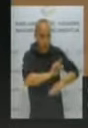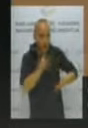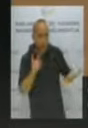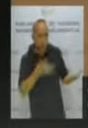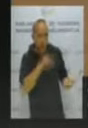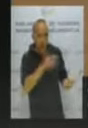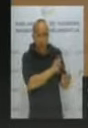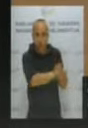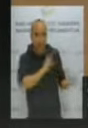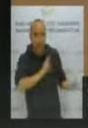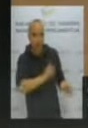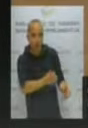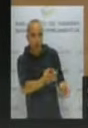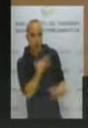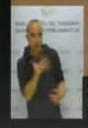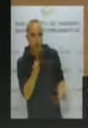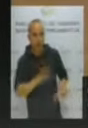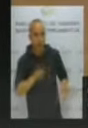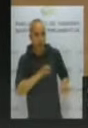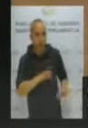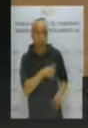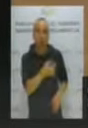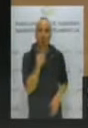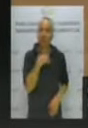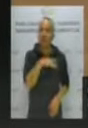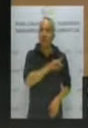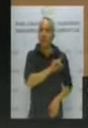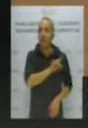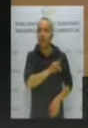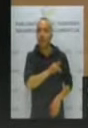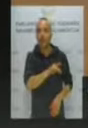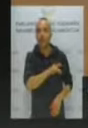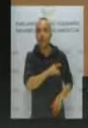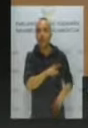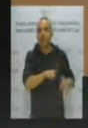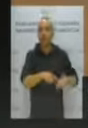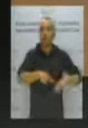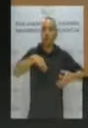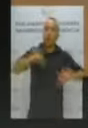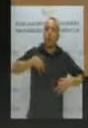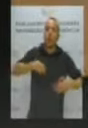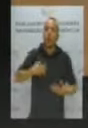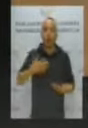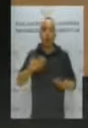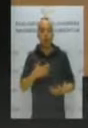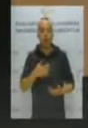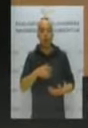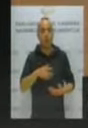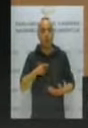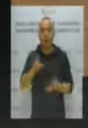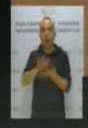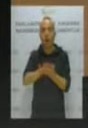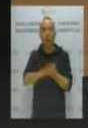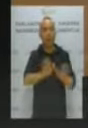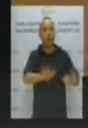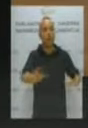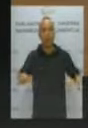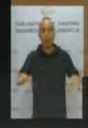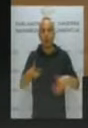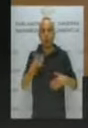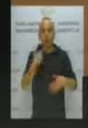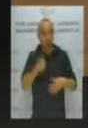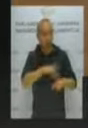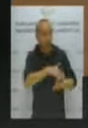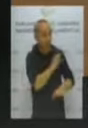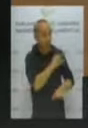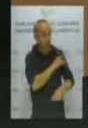usted intenta poner de manifiesto tanta seguridad y tantas llamadas a la calma, eso sería todo lo pasado, cuando han tenido